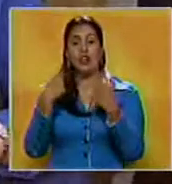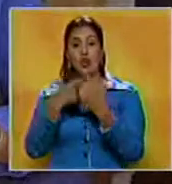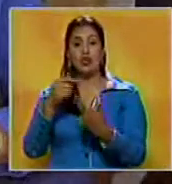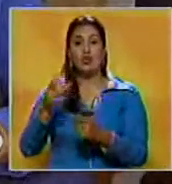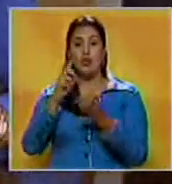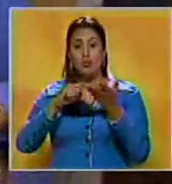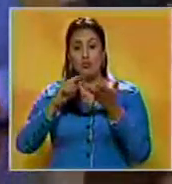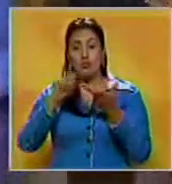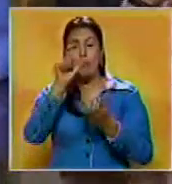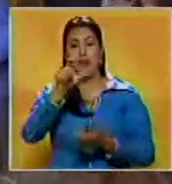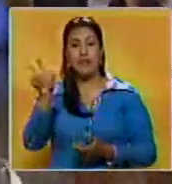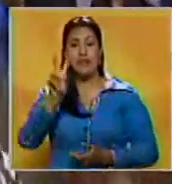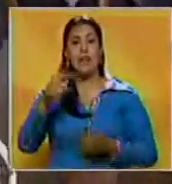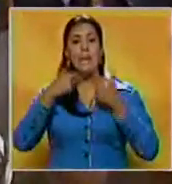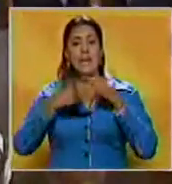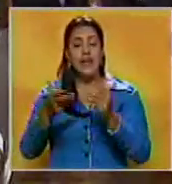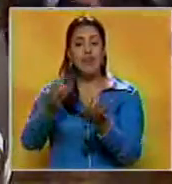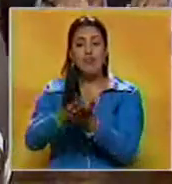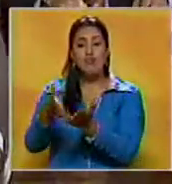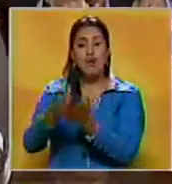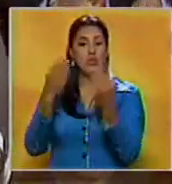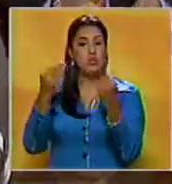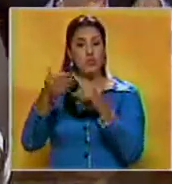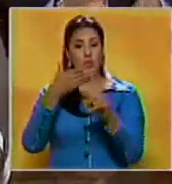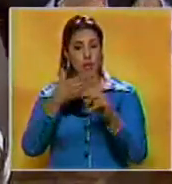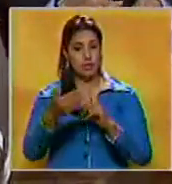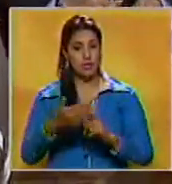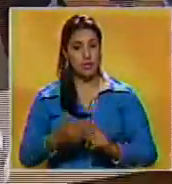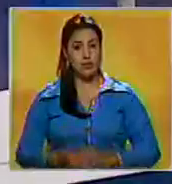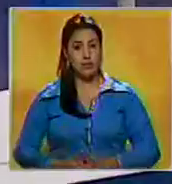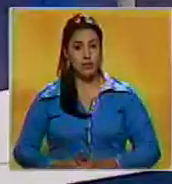muchos venezolanos han perdido la vida en forma violenta. Gracias.